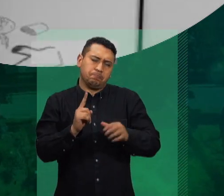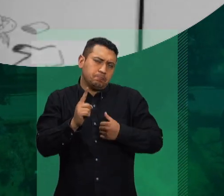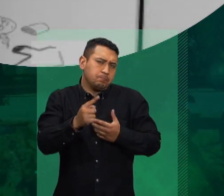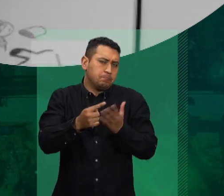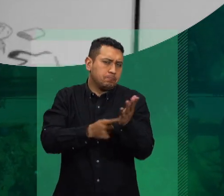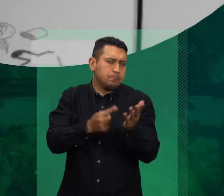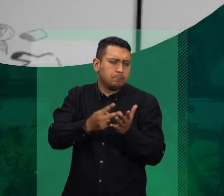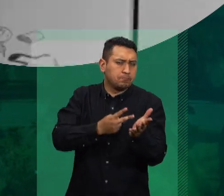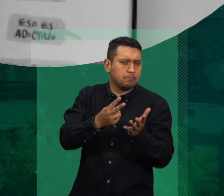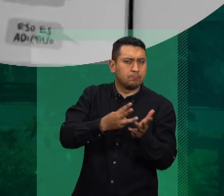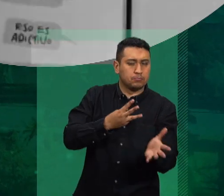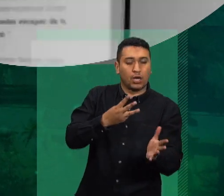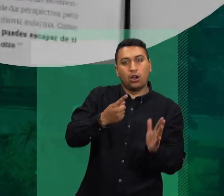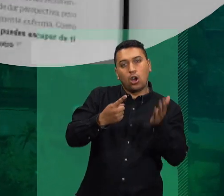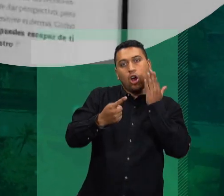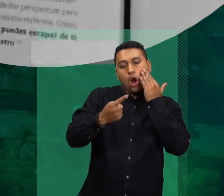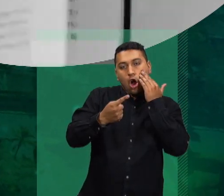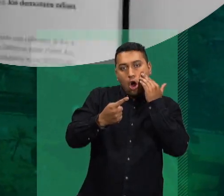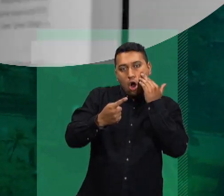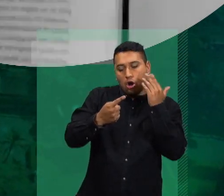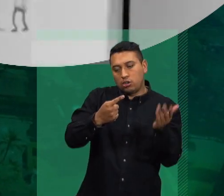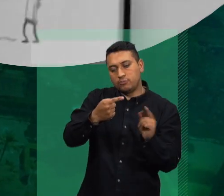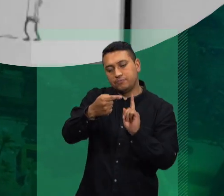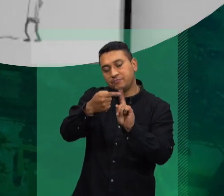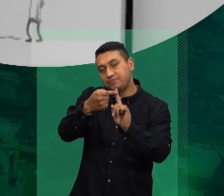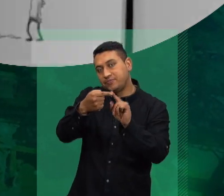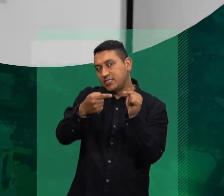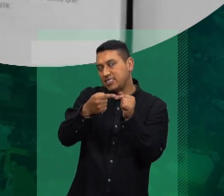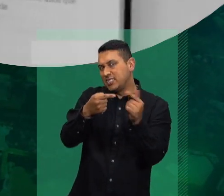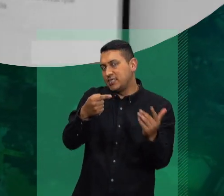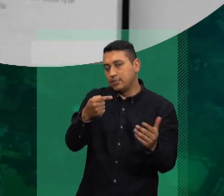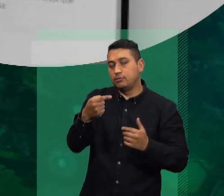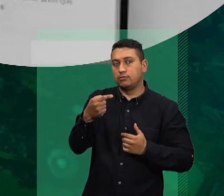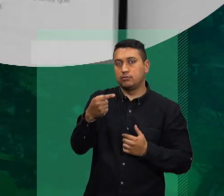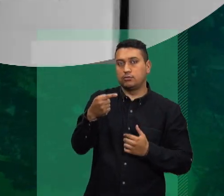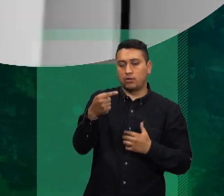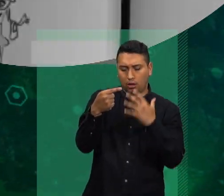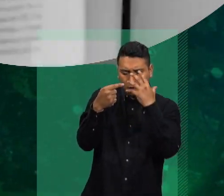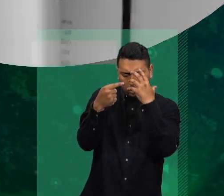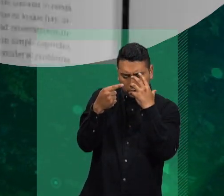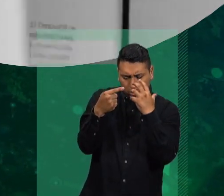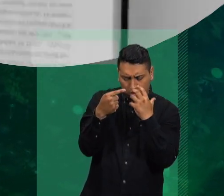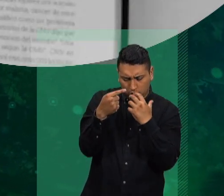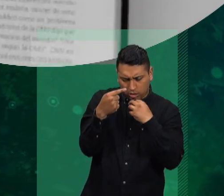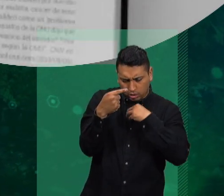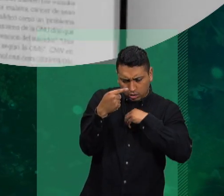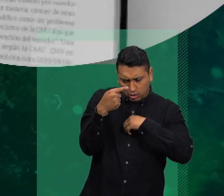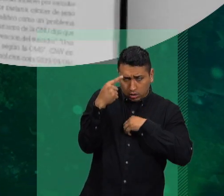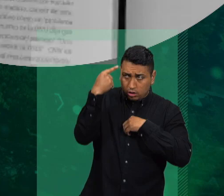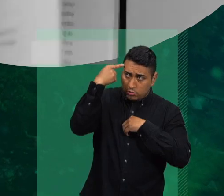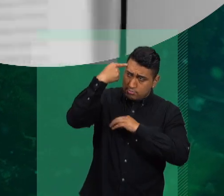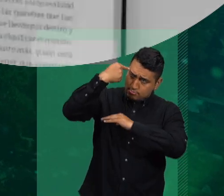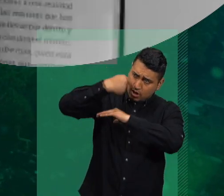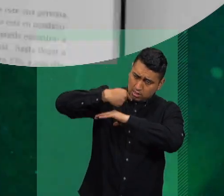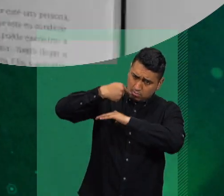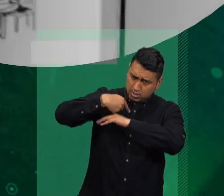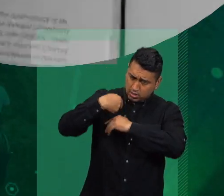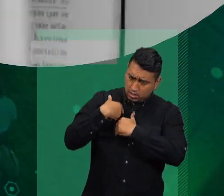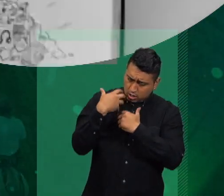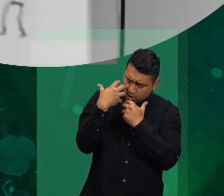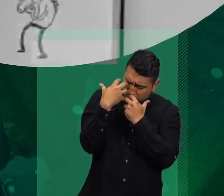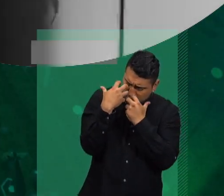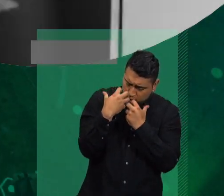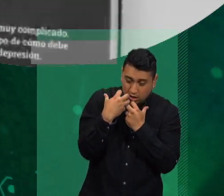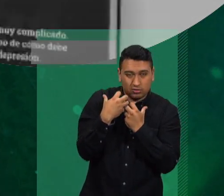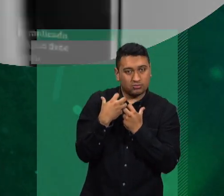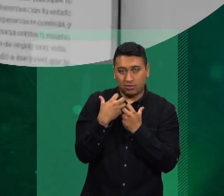diciendo no es cierto, que esa manera en que se están maltratando internamente es porque tenemos pensamientos obsesivos y pensamientos